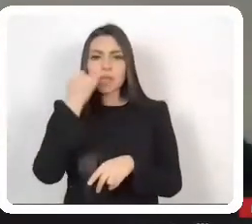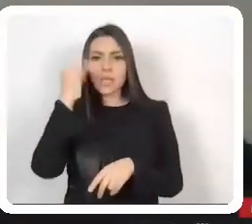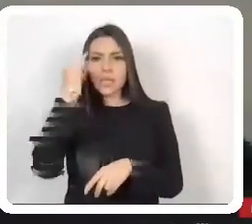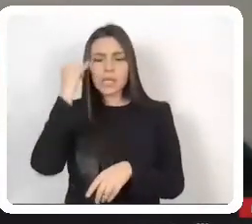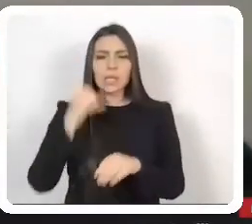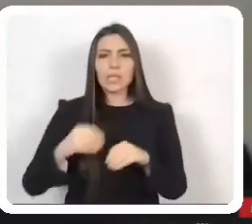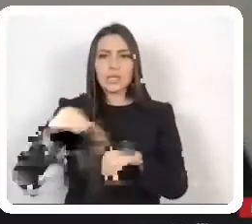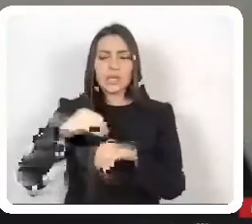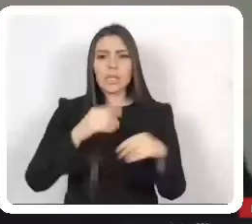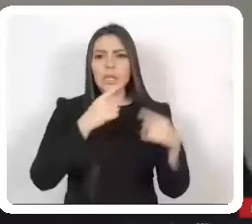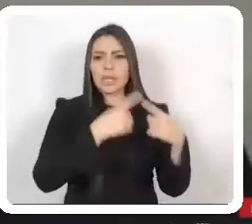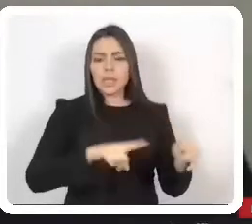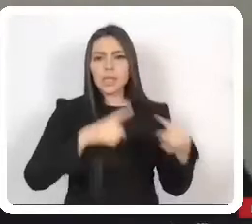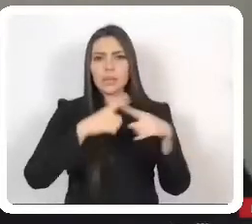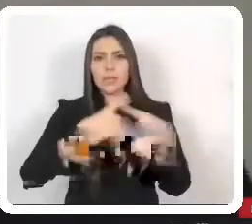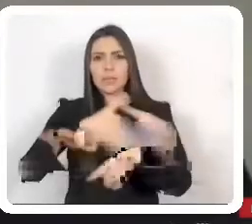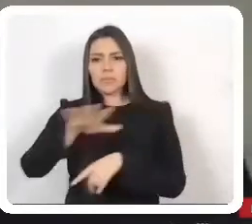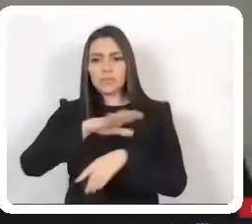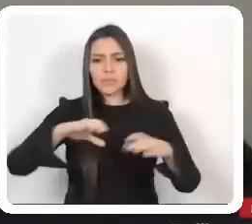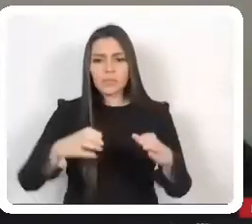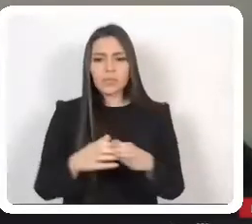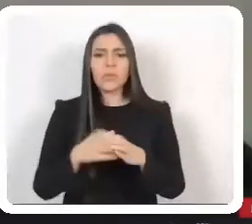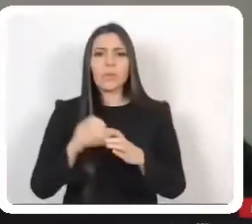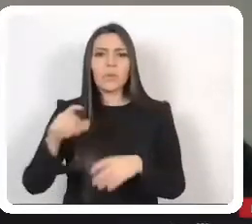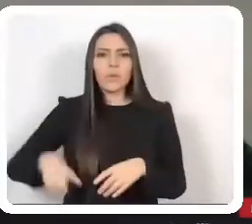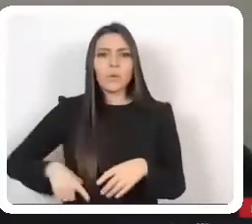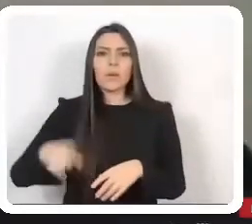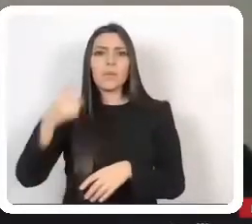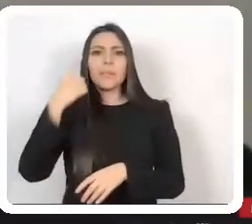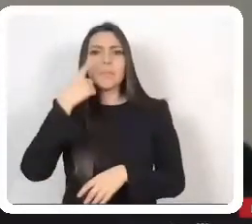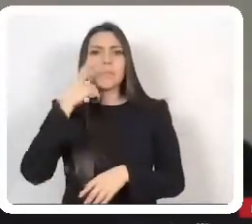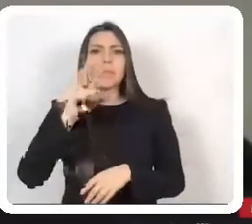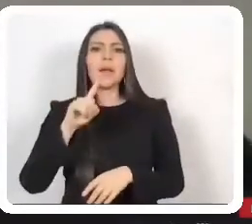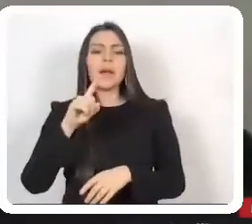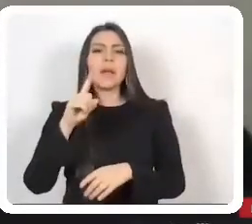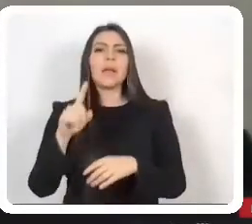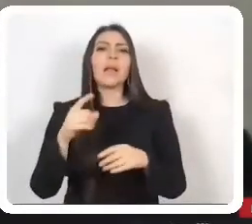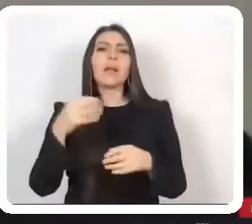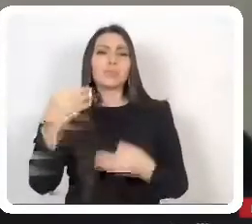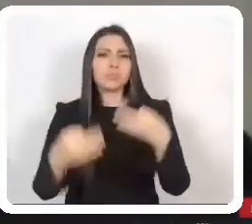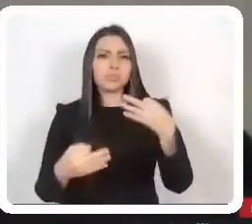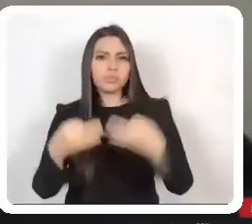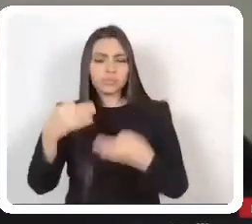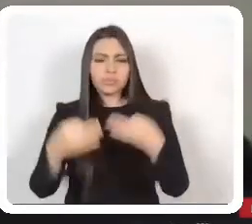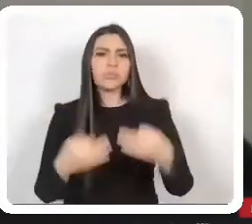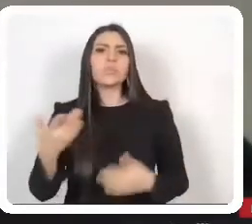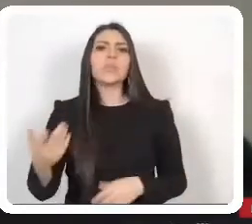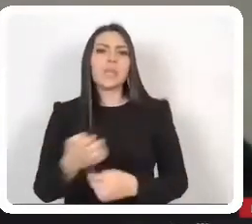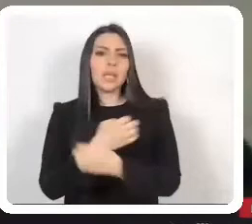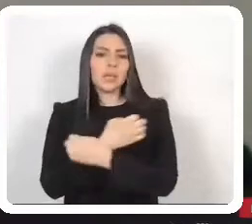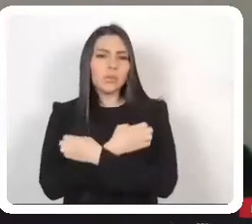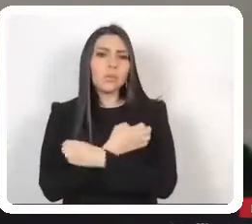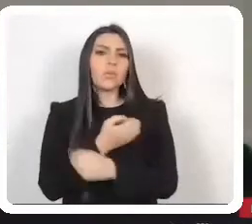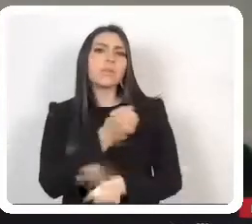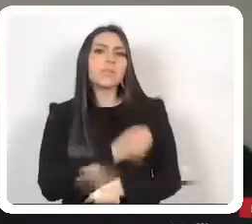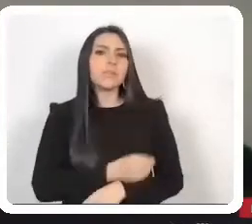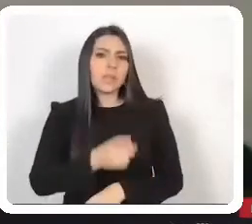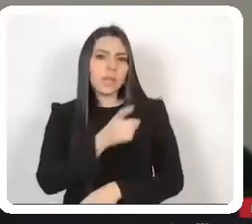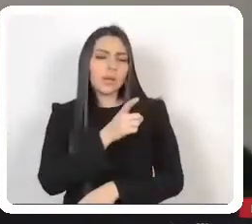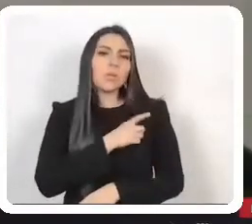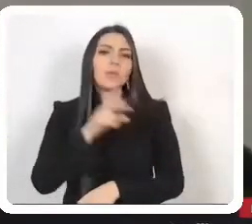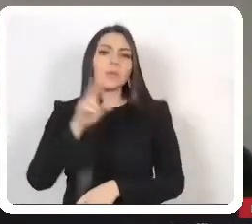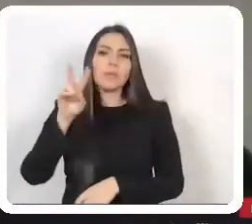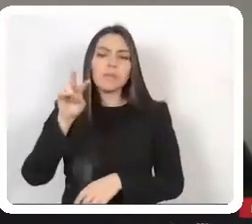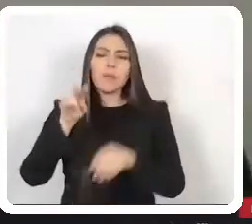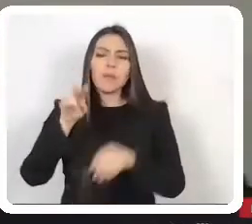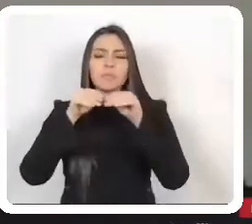ámbitos públicos y sociales, como es la impartición de justicia, la educación, la salud y los medios de comunicación.